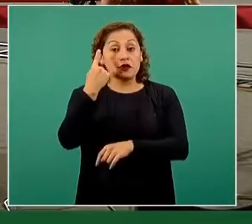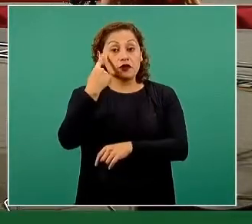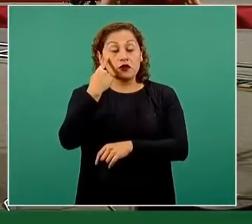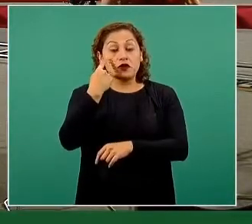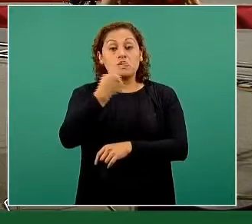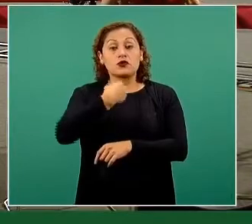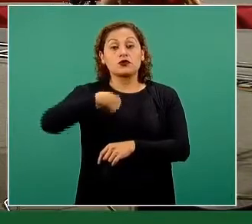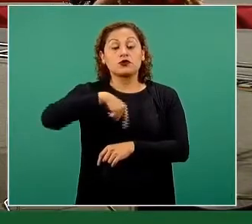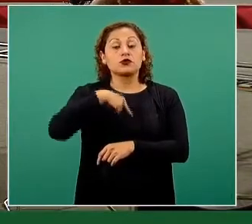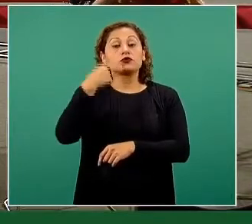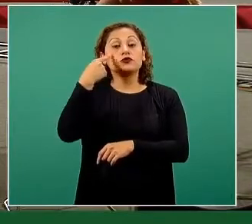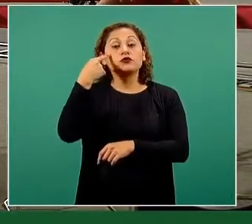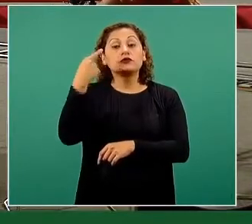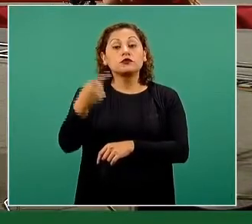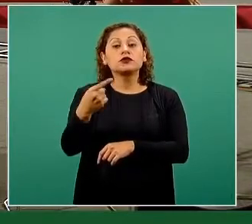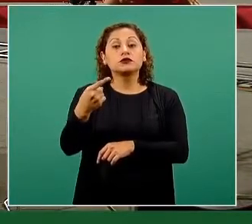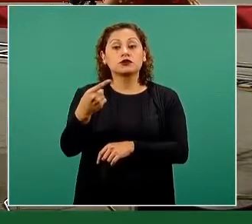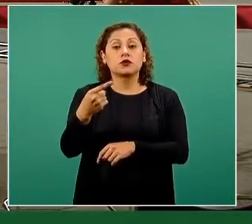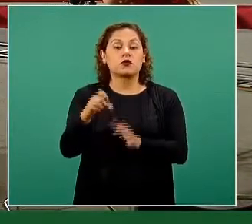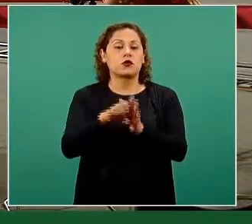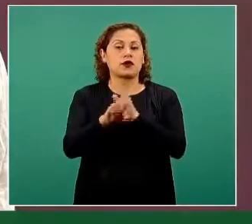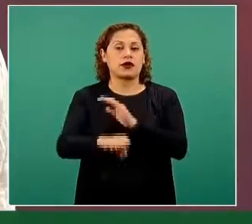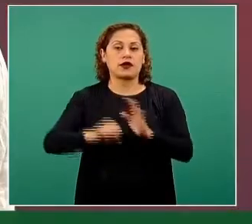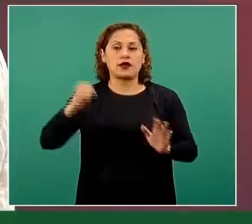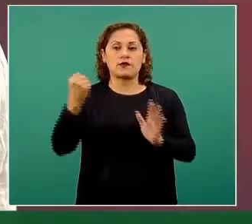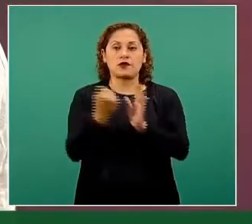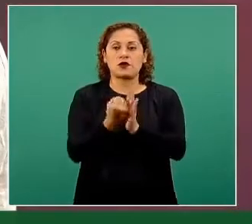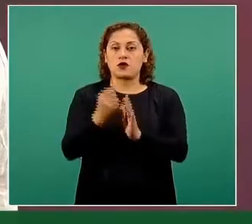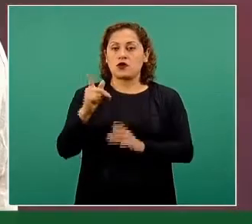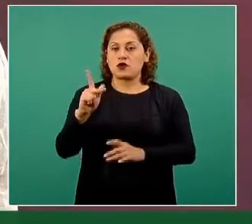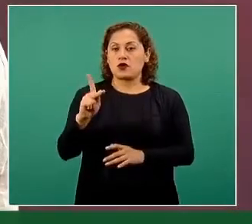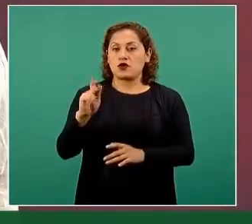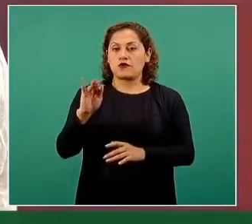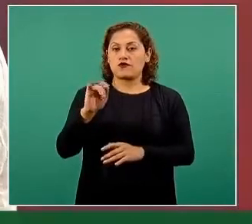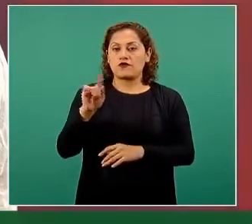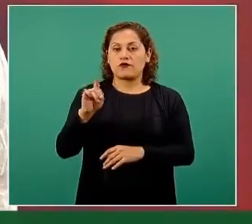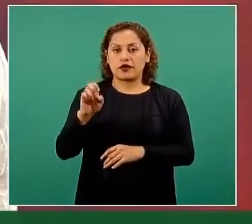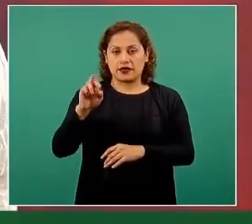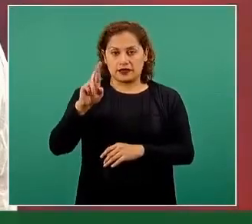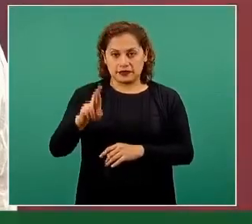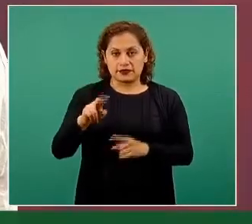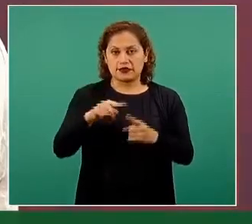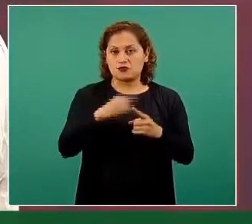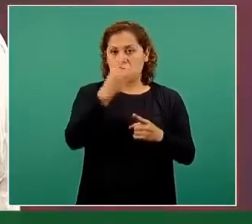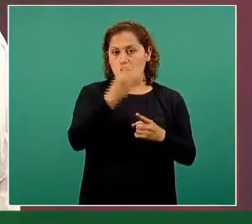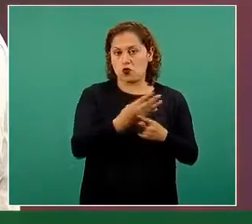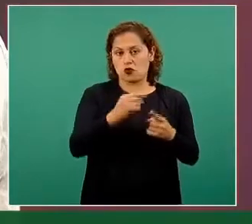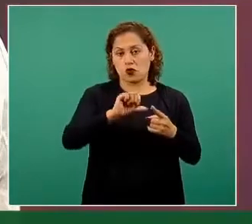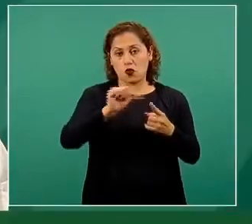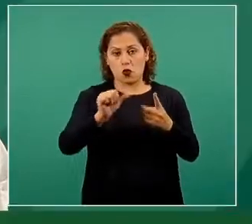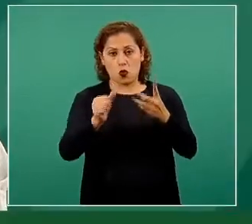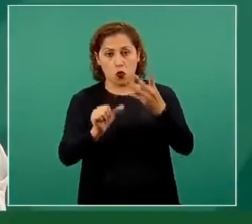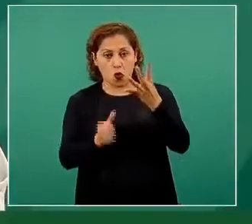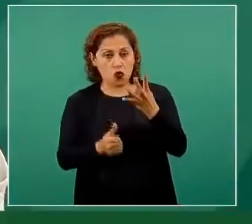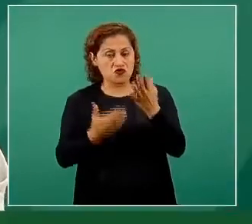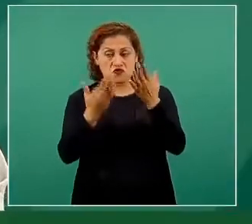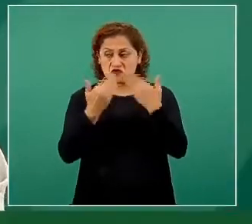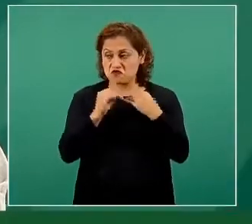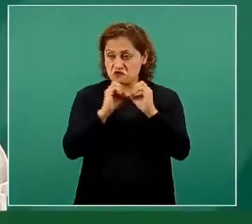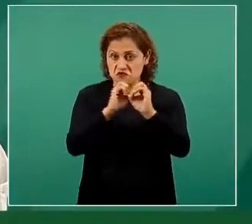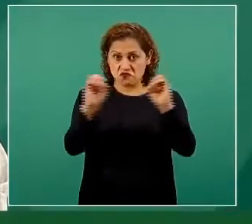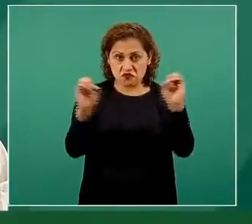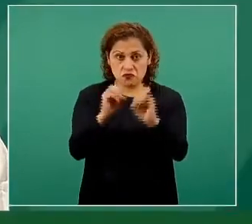alérgicas en el caso de la vacuna Pfizer-BioNTech y casi ninguno en las otras vacunas. Entonces, la recomendación sería,